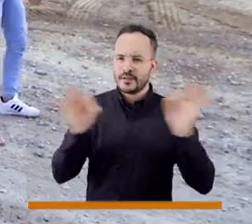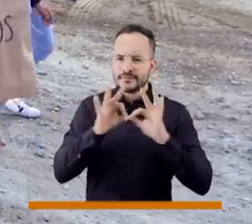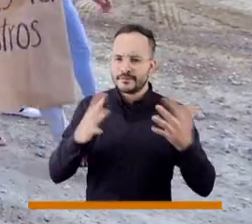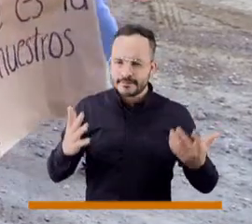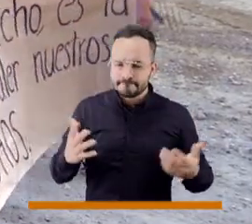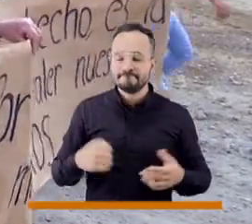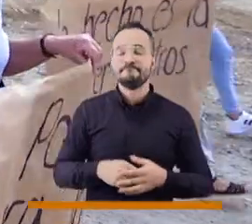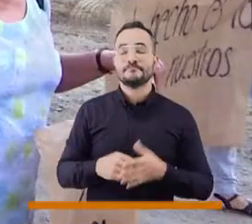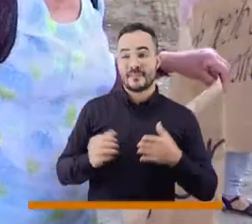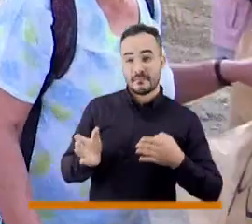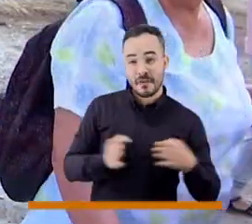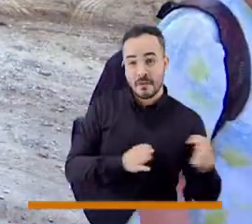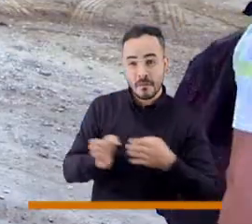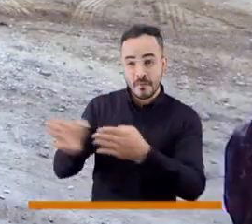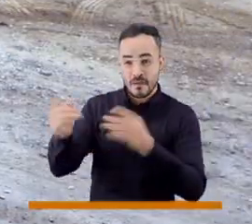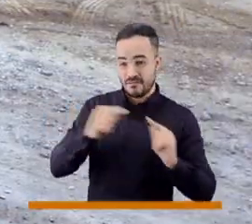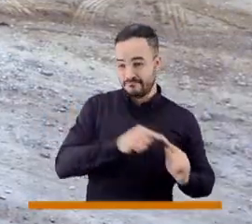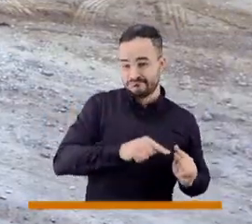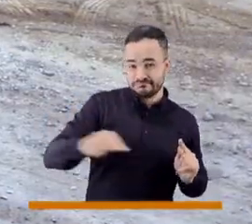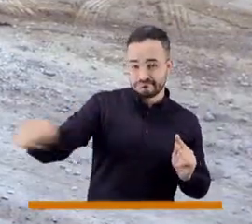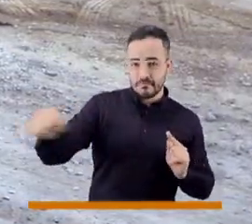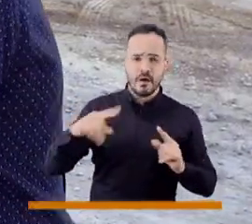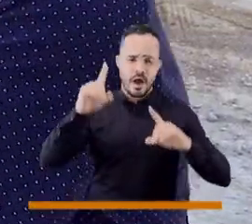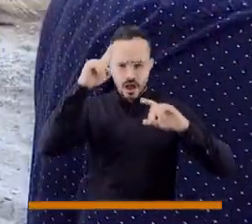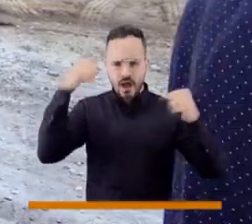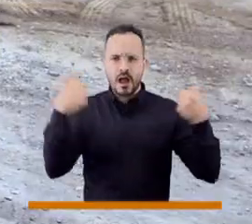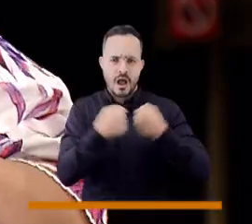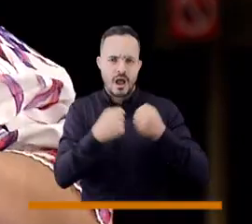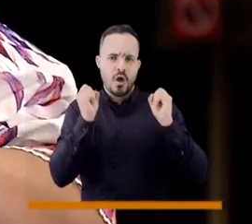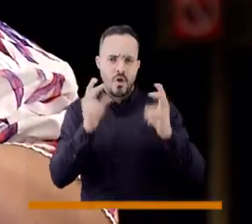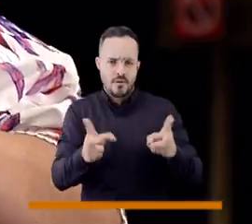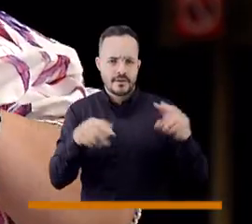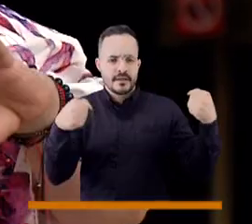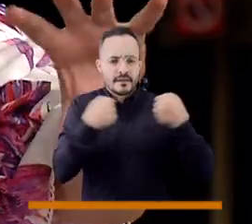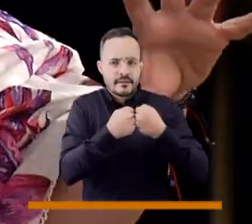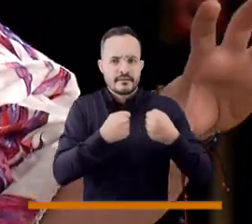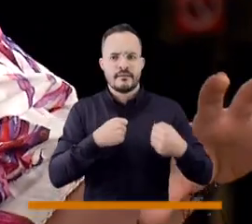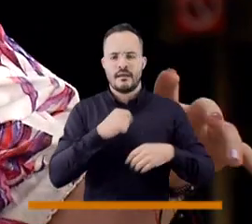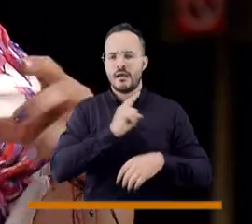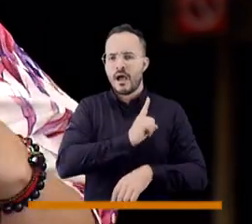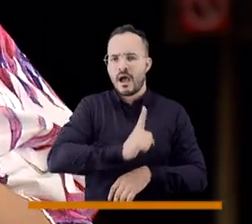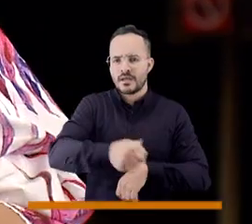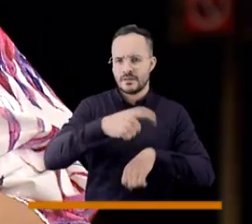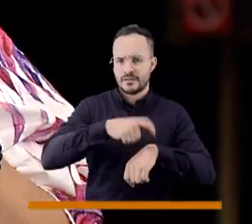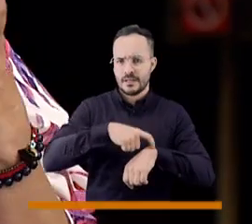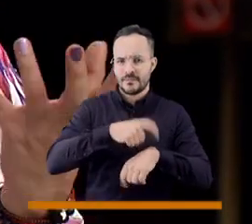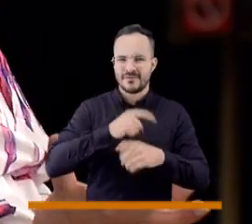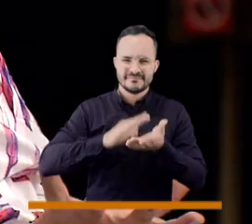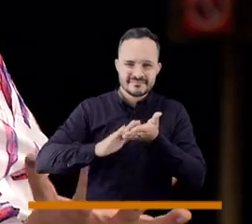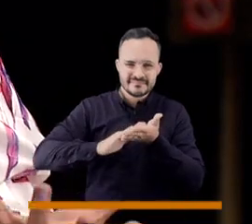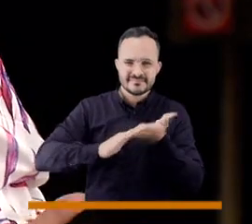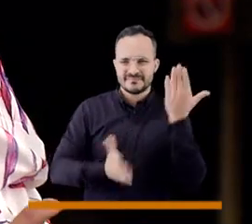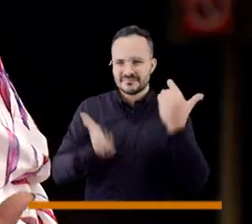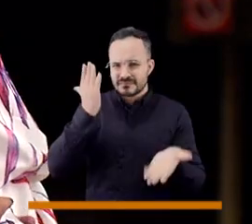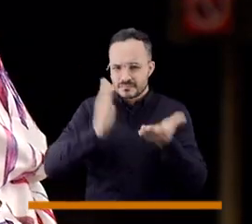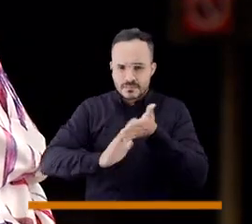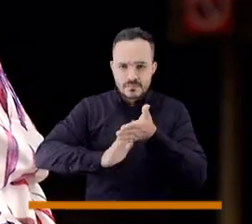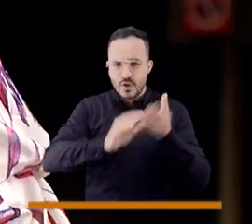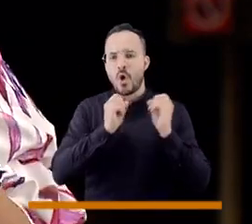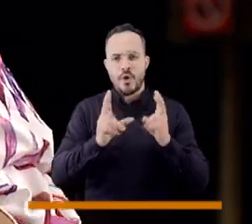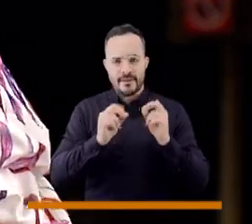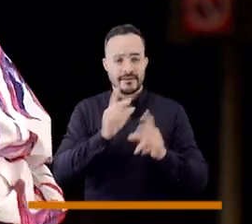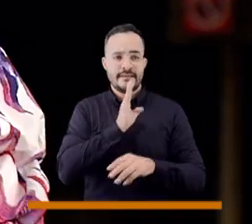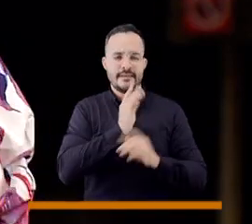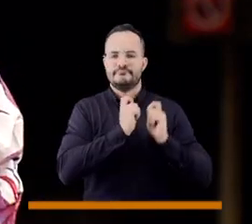vía así tuviera un convenio por unos años para que hicieran el mantenimiento de otras